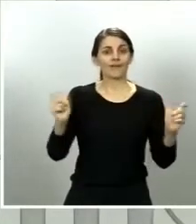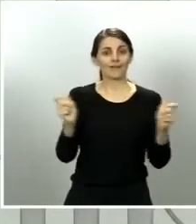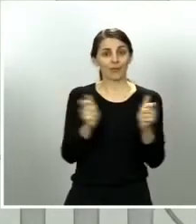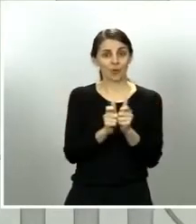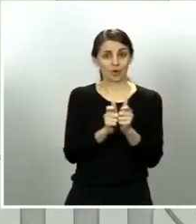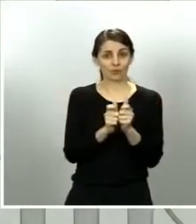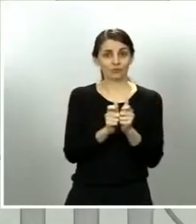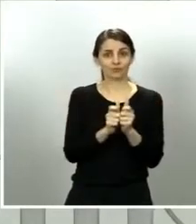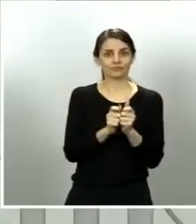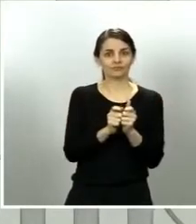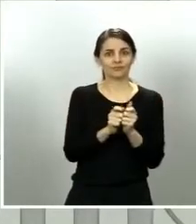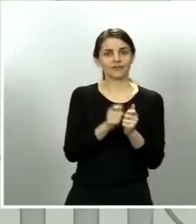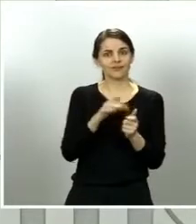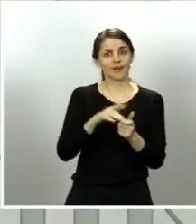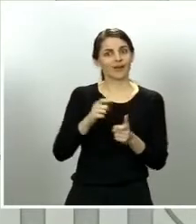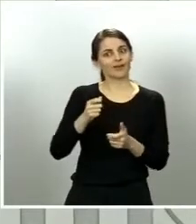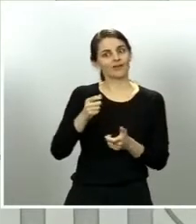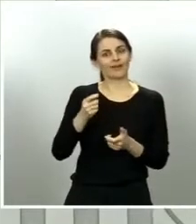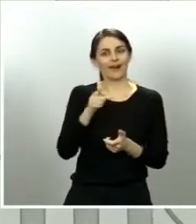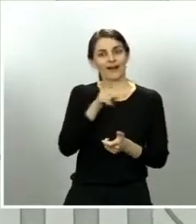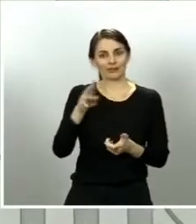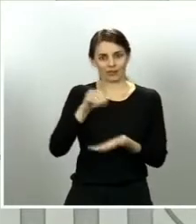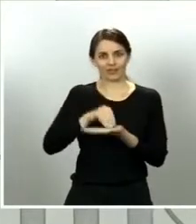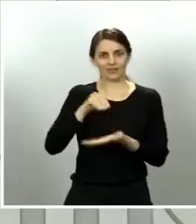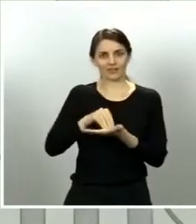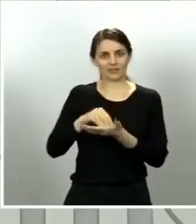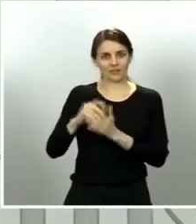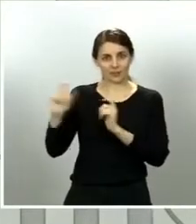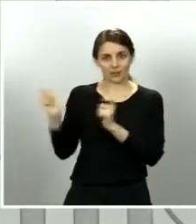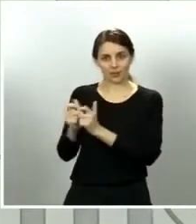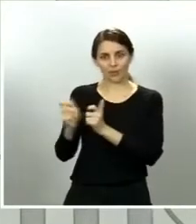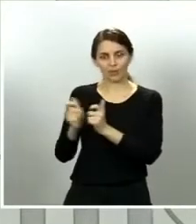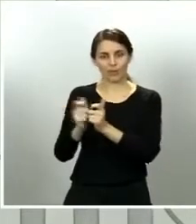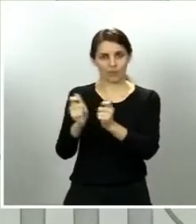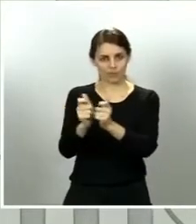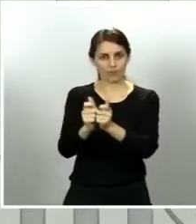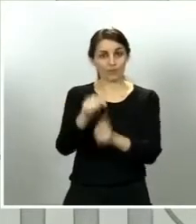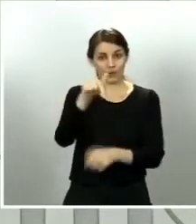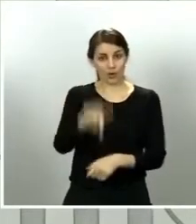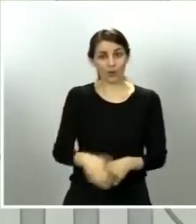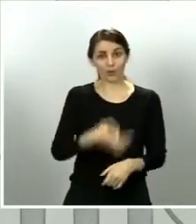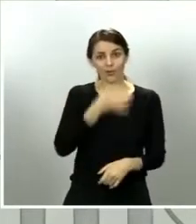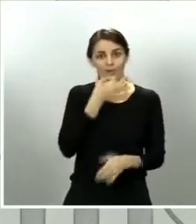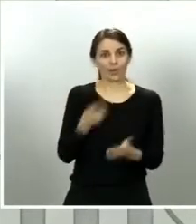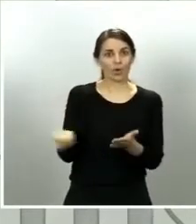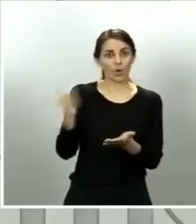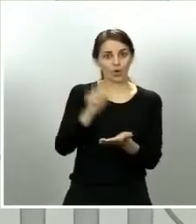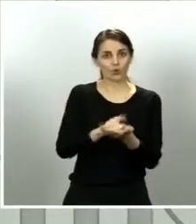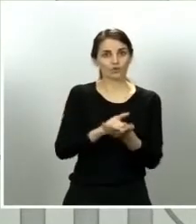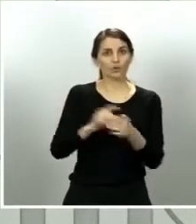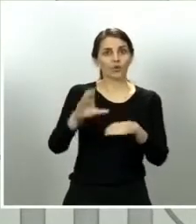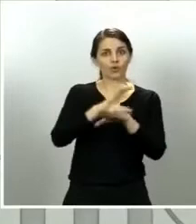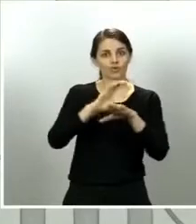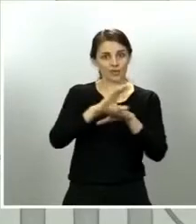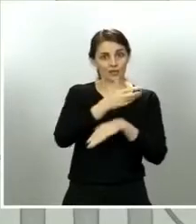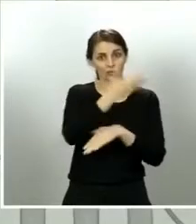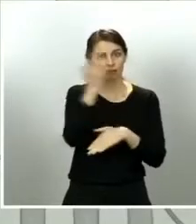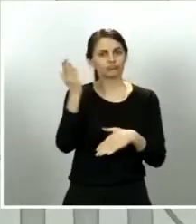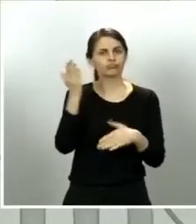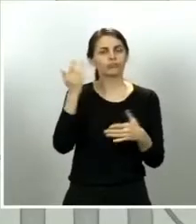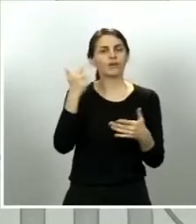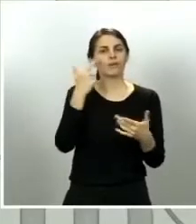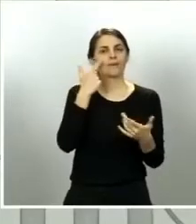autonómicos, es decir, la cuarta reunión desde el inicio del decreto de alarma, para valorar la situación, para... Ayer ya